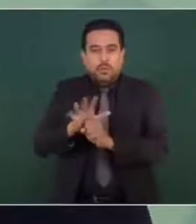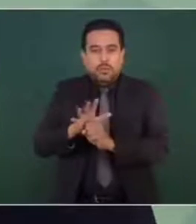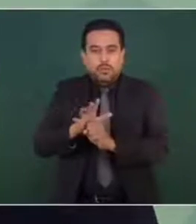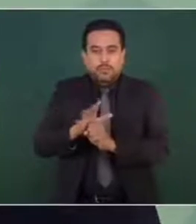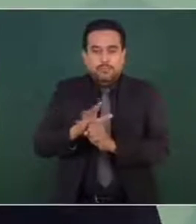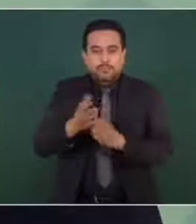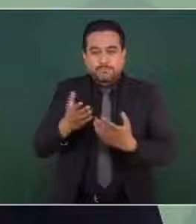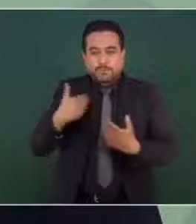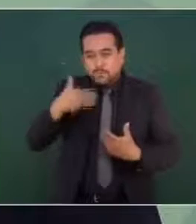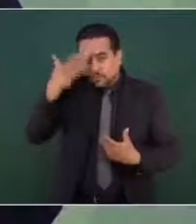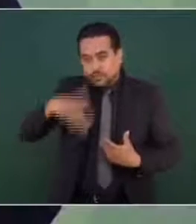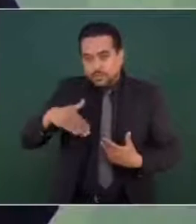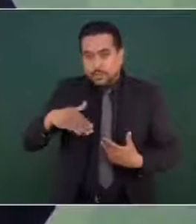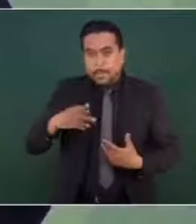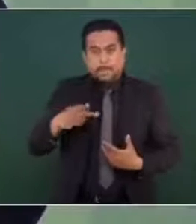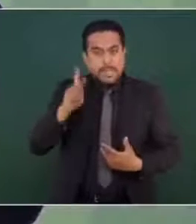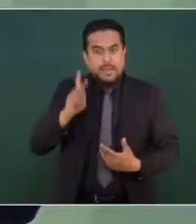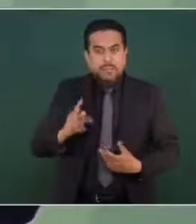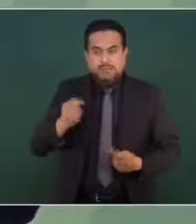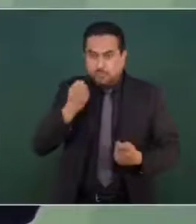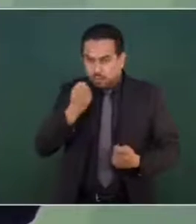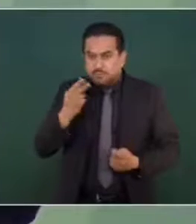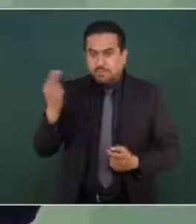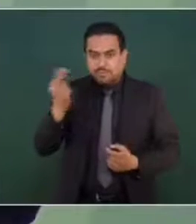salir adelante,